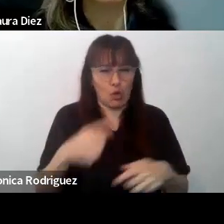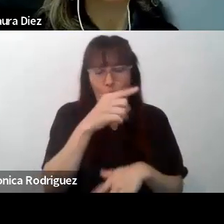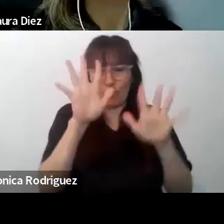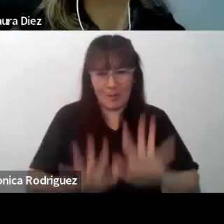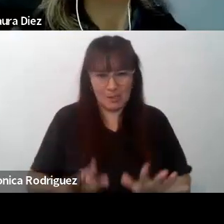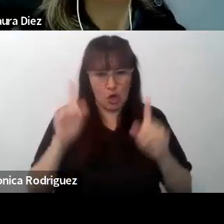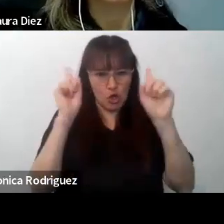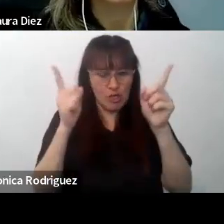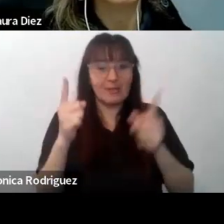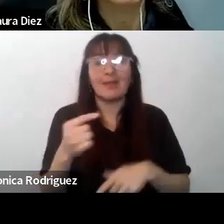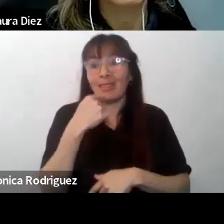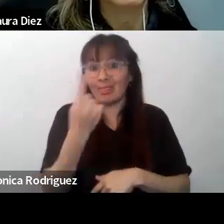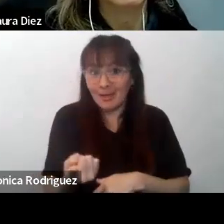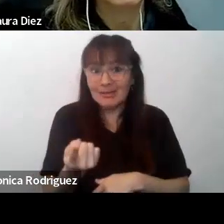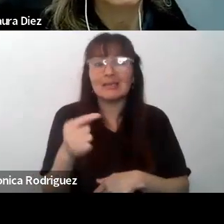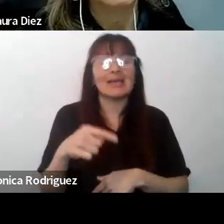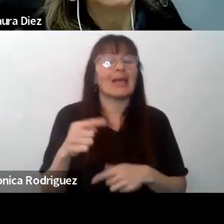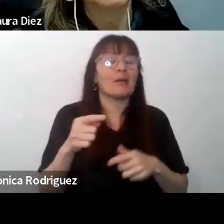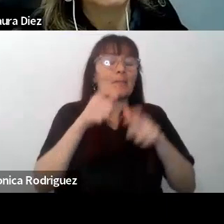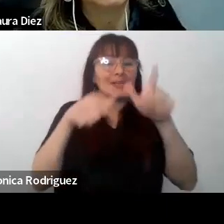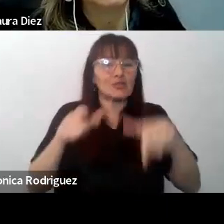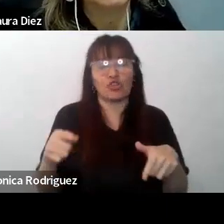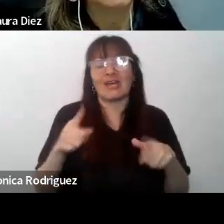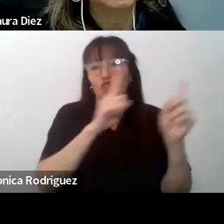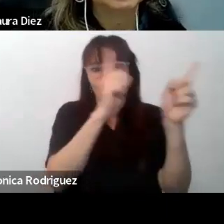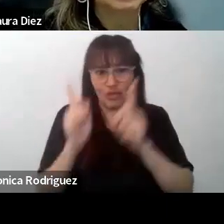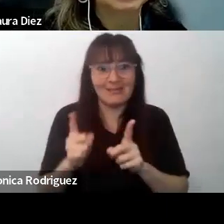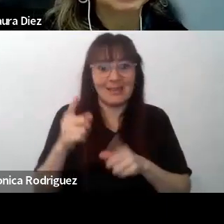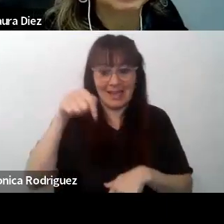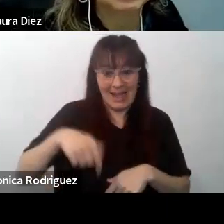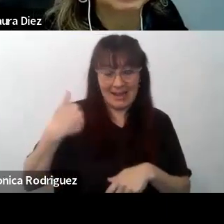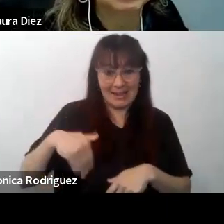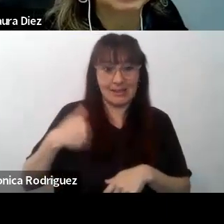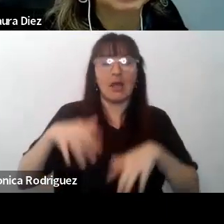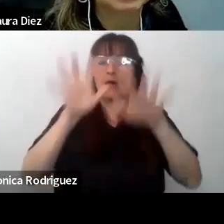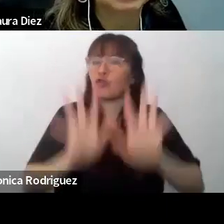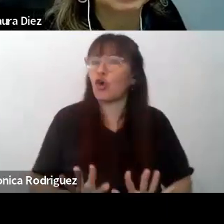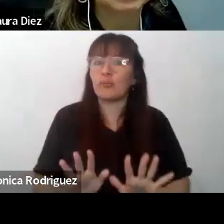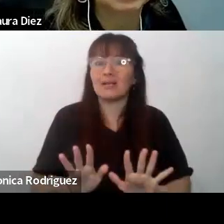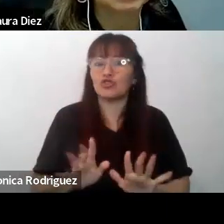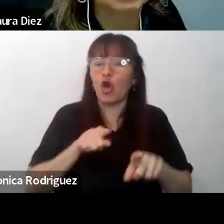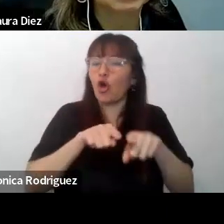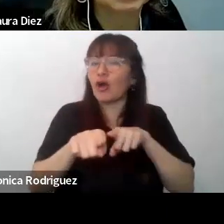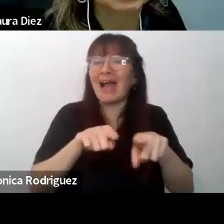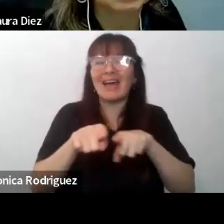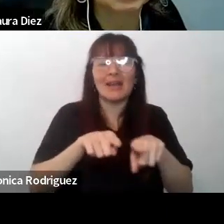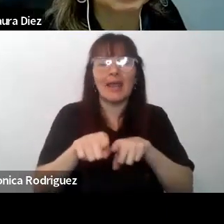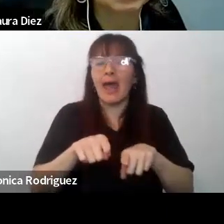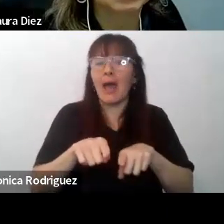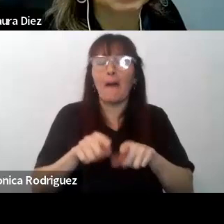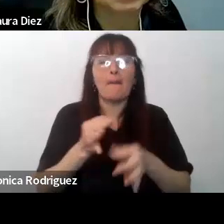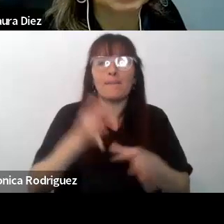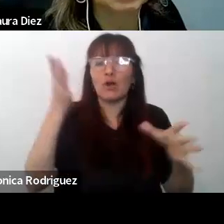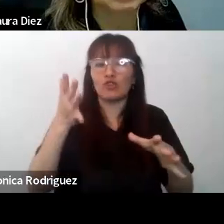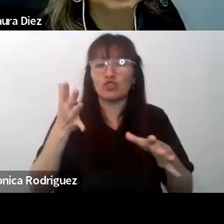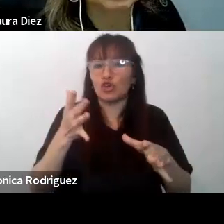establece que las y los docentes de la Argentina tenemos que formarnos durante toda nuestra carrera profesional. Y esa formación